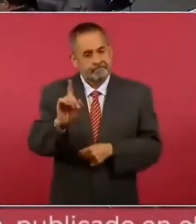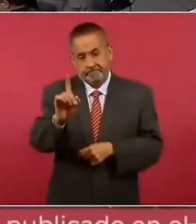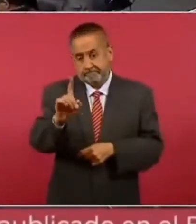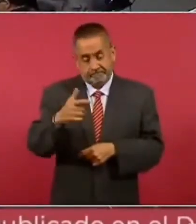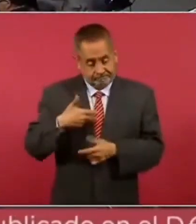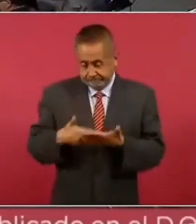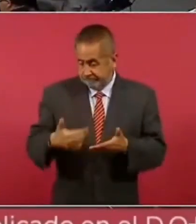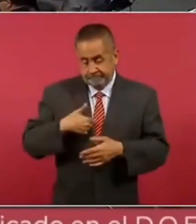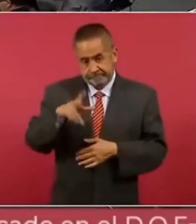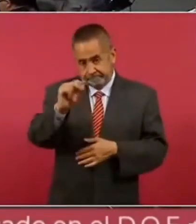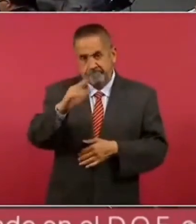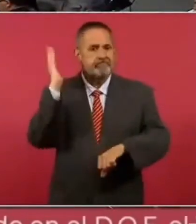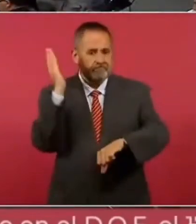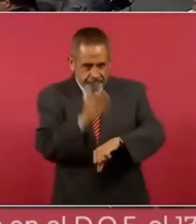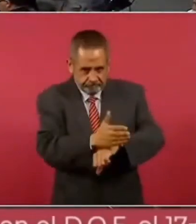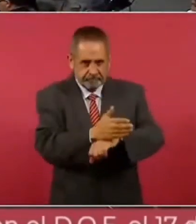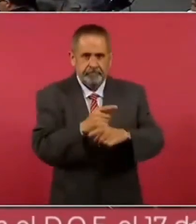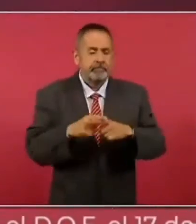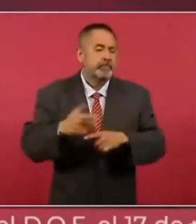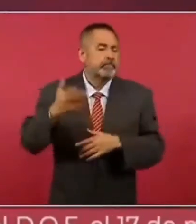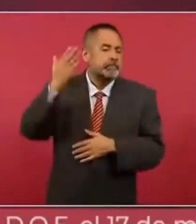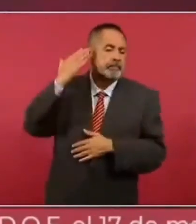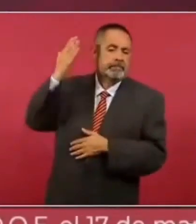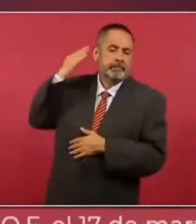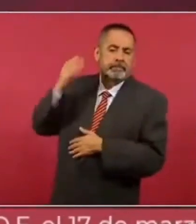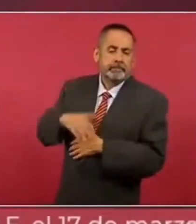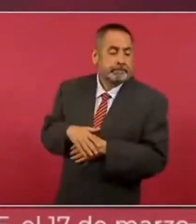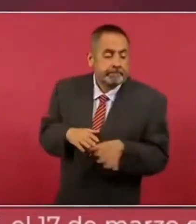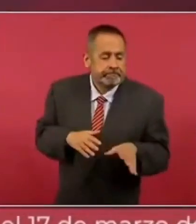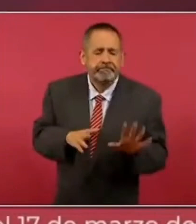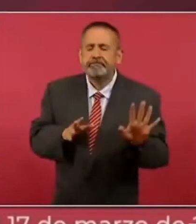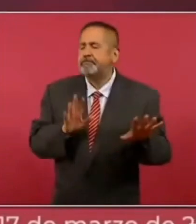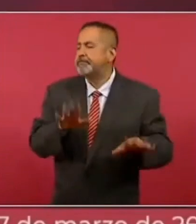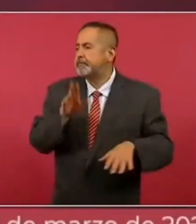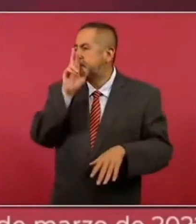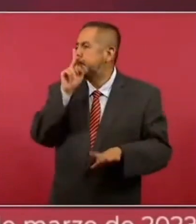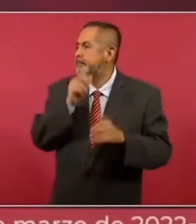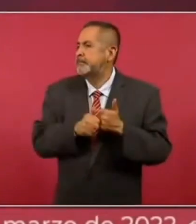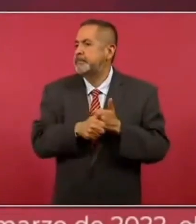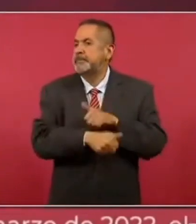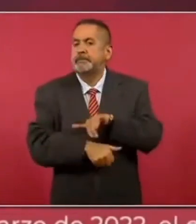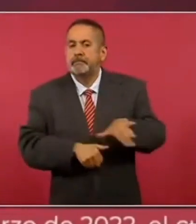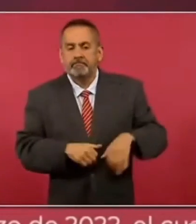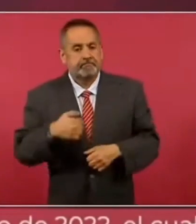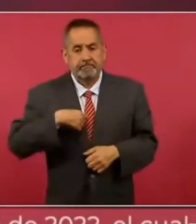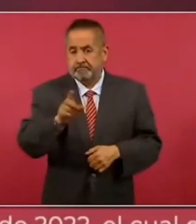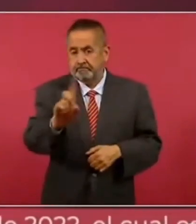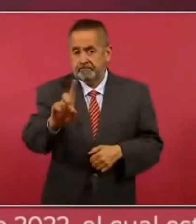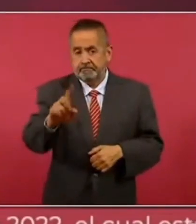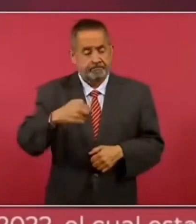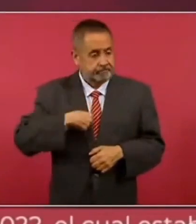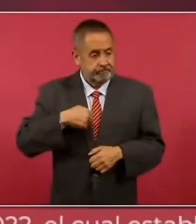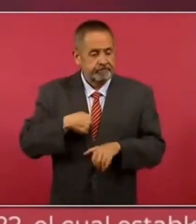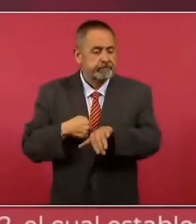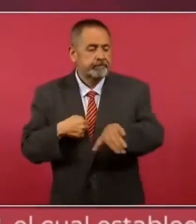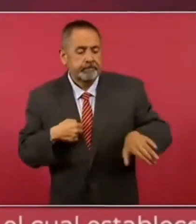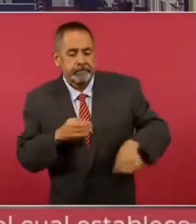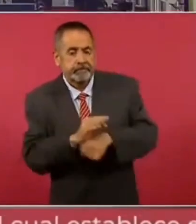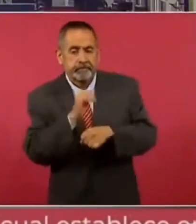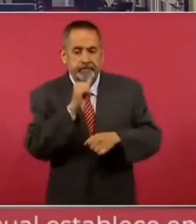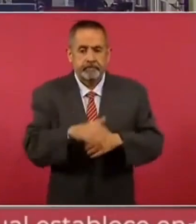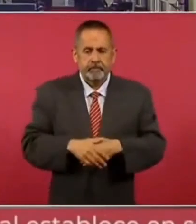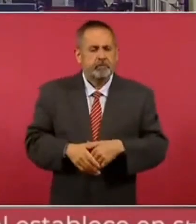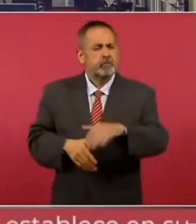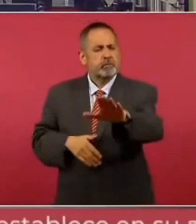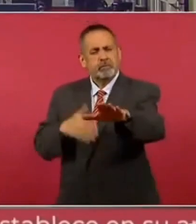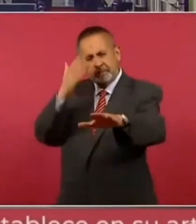Allí lo que se buscaba era tapar. Nosotros no somos tapaderas de nadie. ¿Y sabía usted